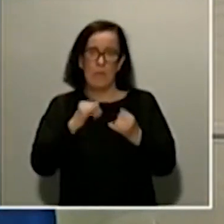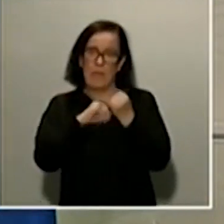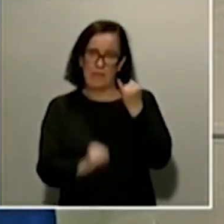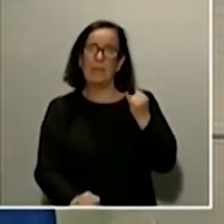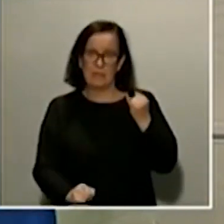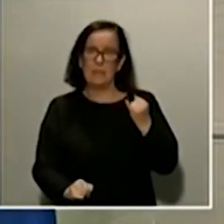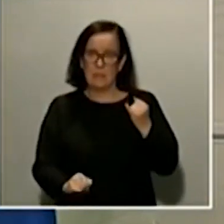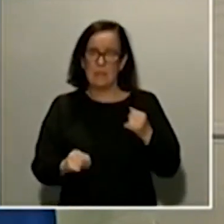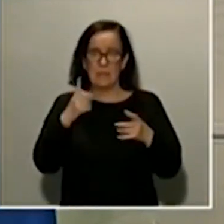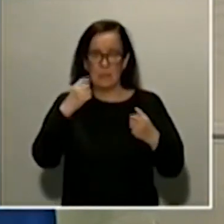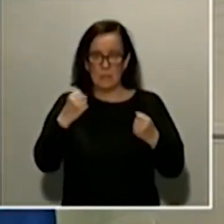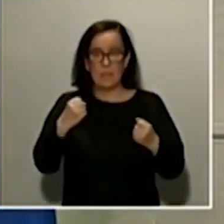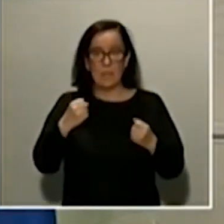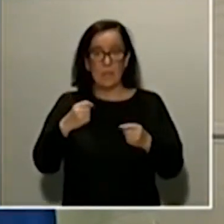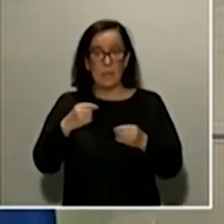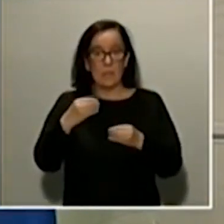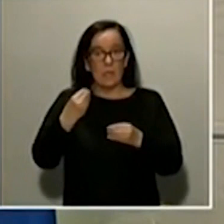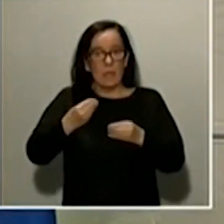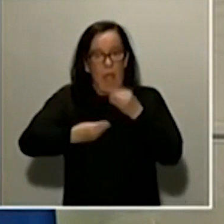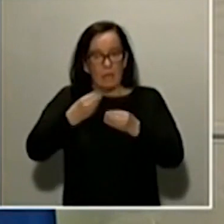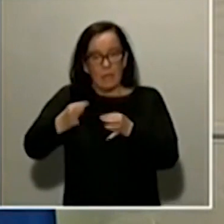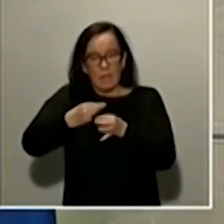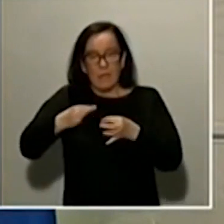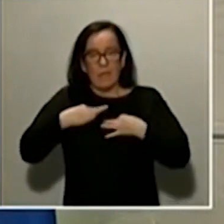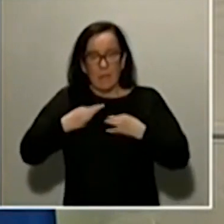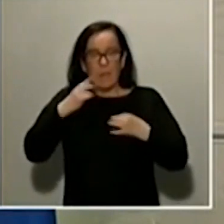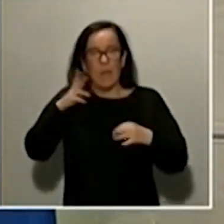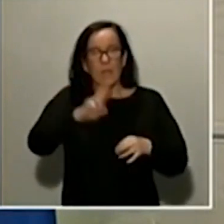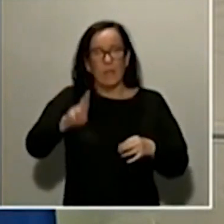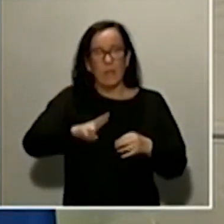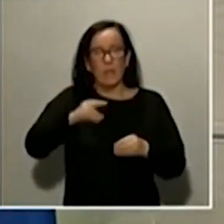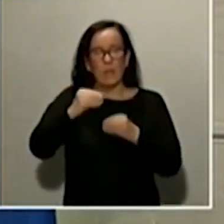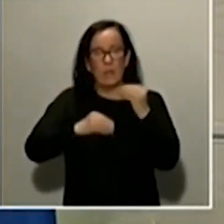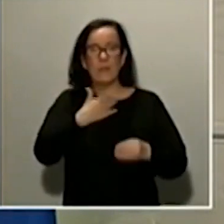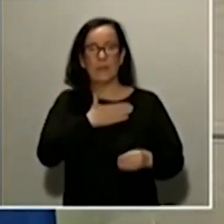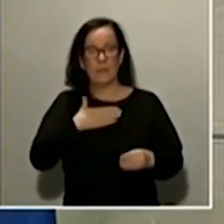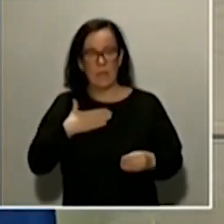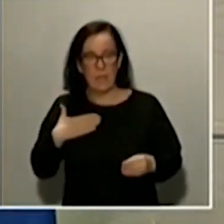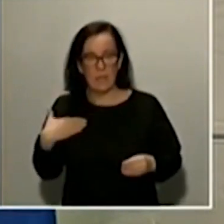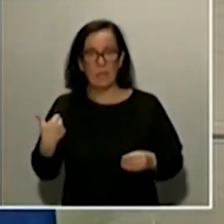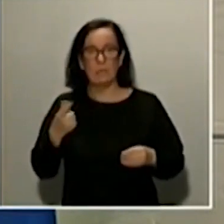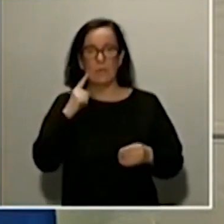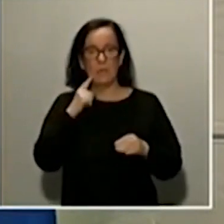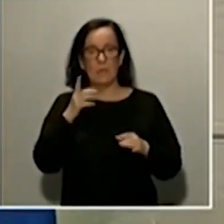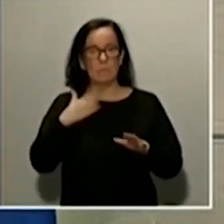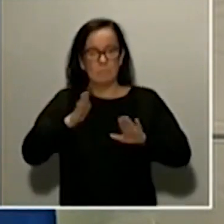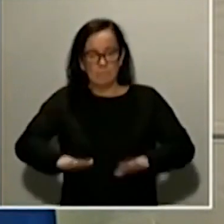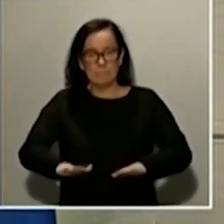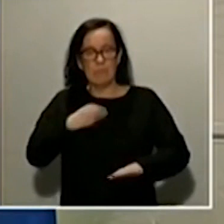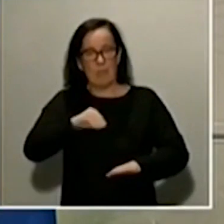capacidades productivas que estamos recuperando son capacidades productivas que queremos que se queden en España y que seamos